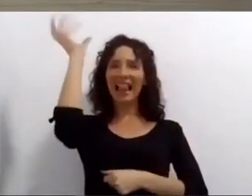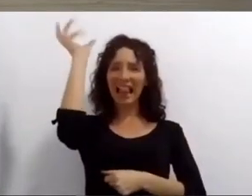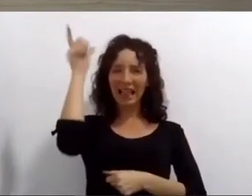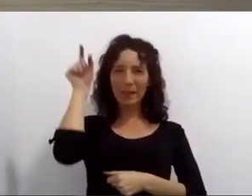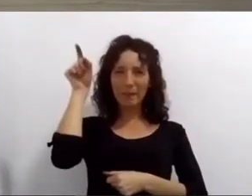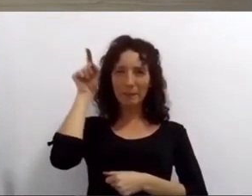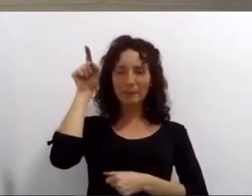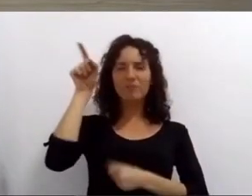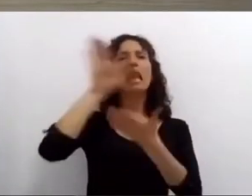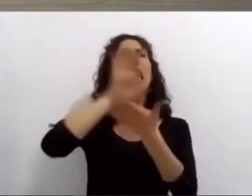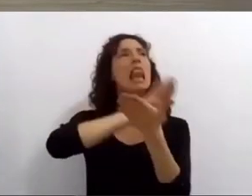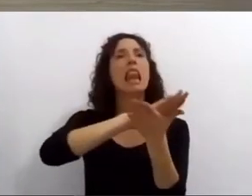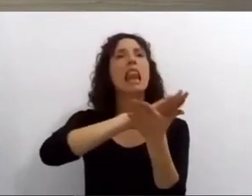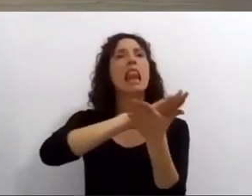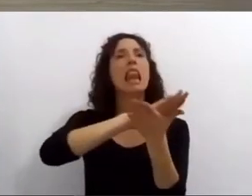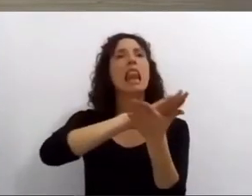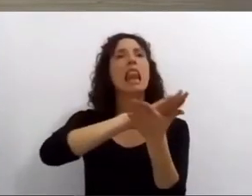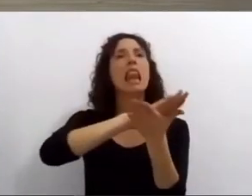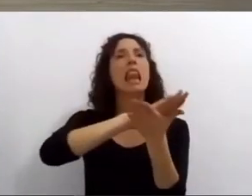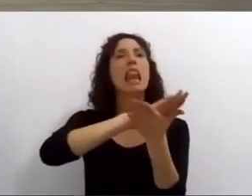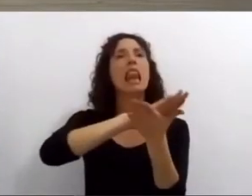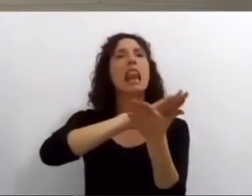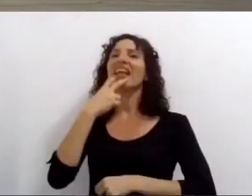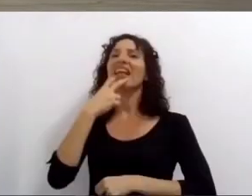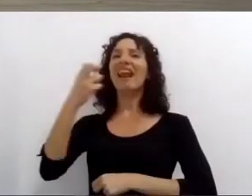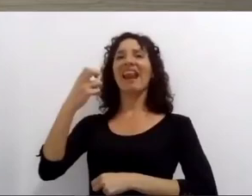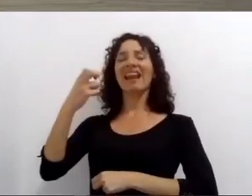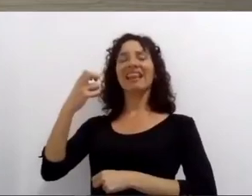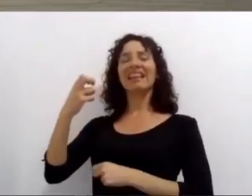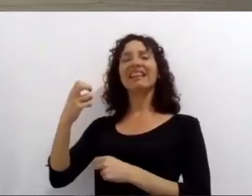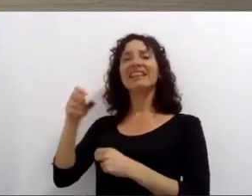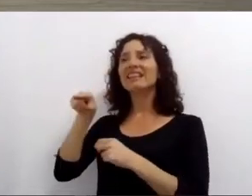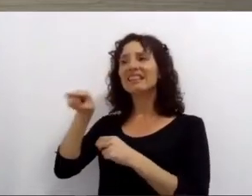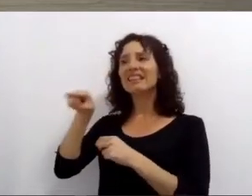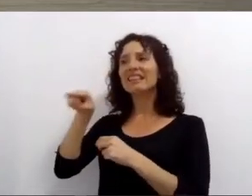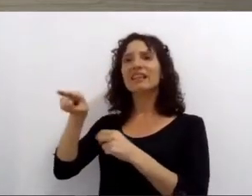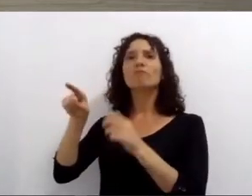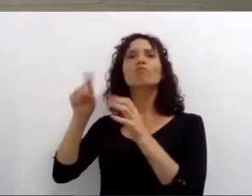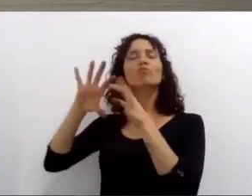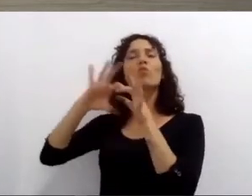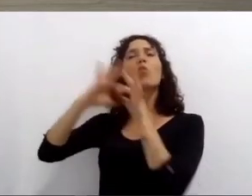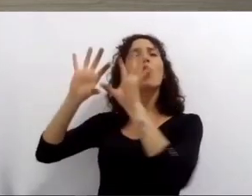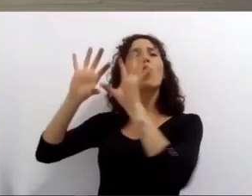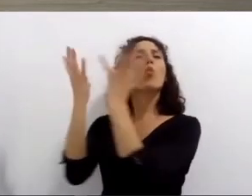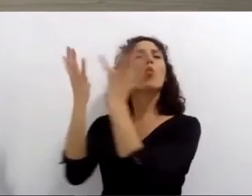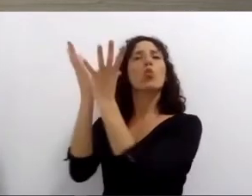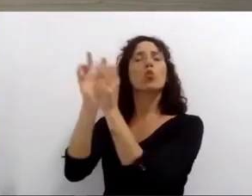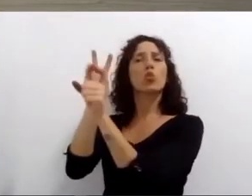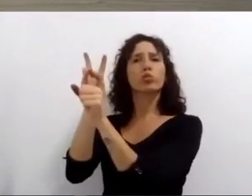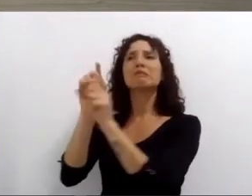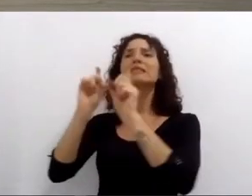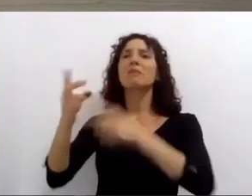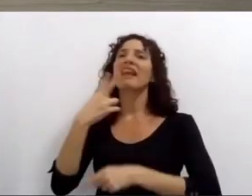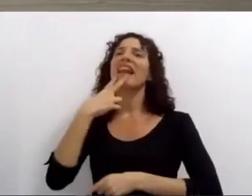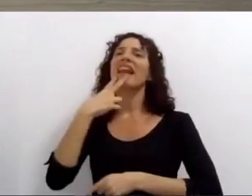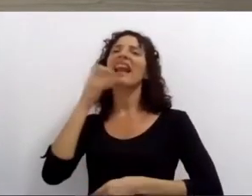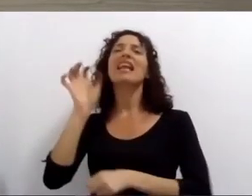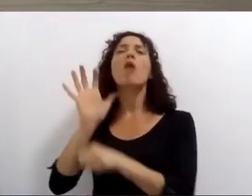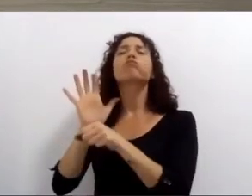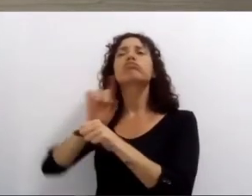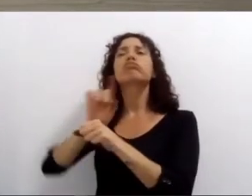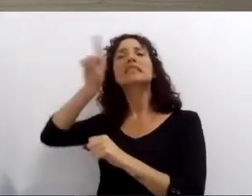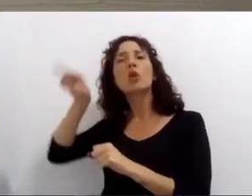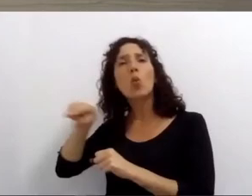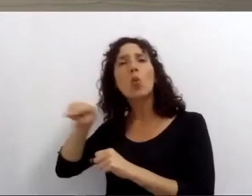limpias impulsar la eficiencia energética la movilidad sostenible y la economía circular presentamos este plan en un